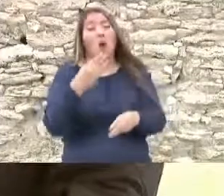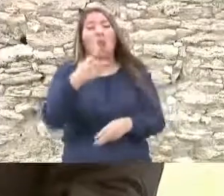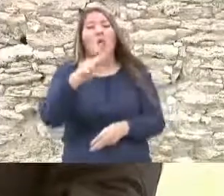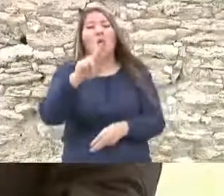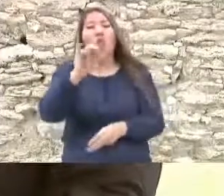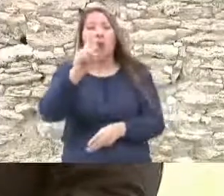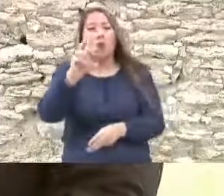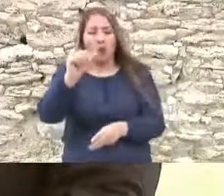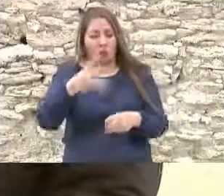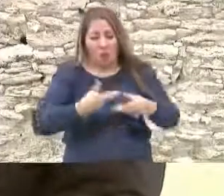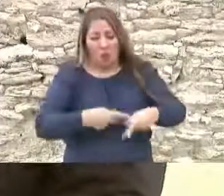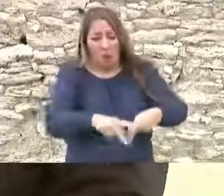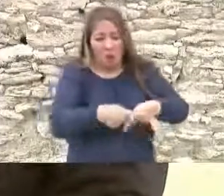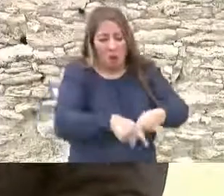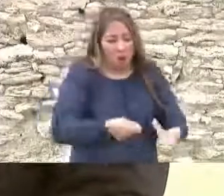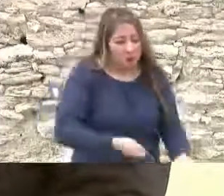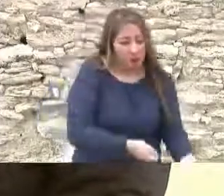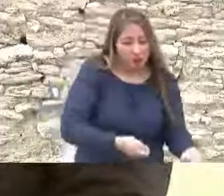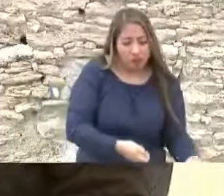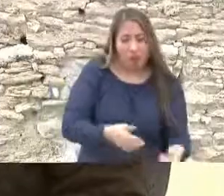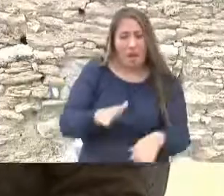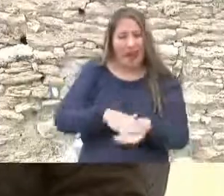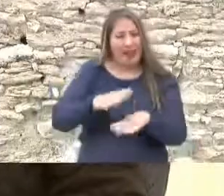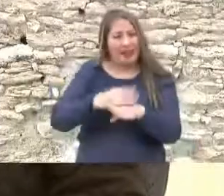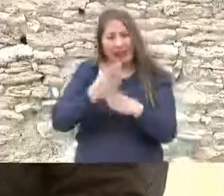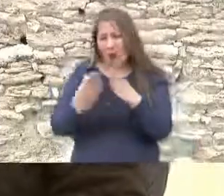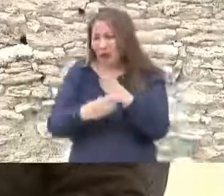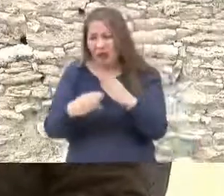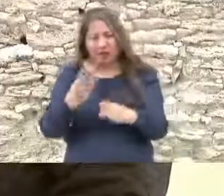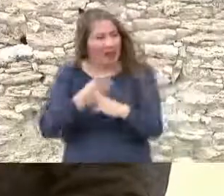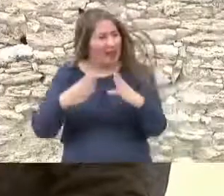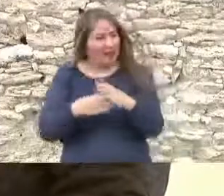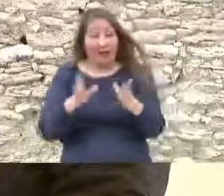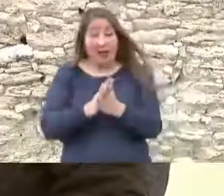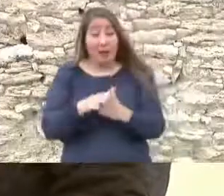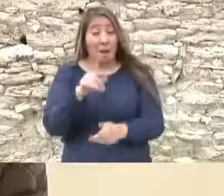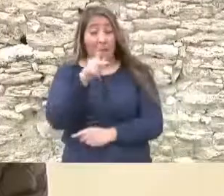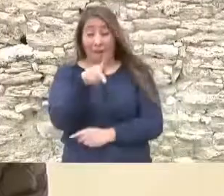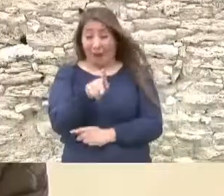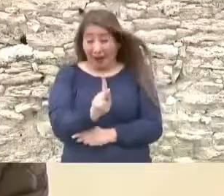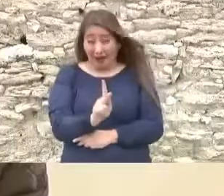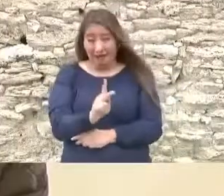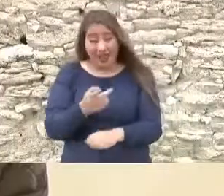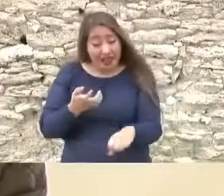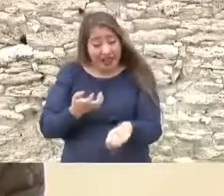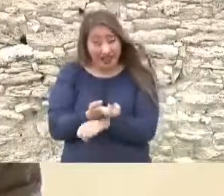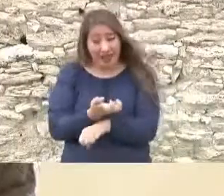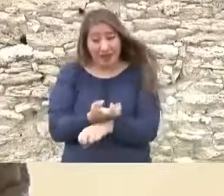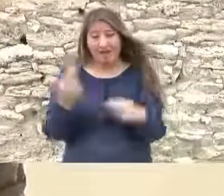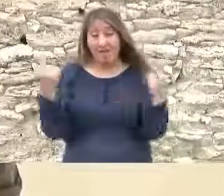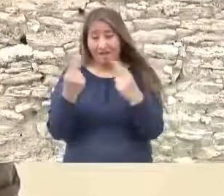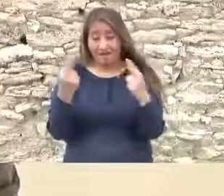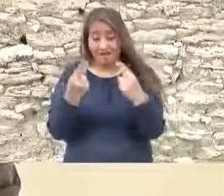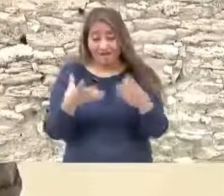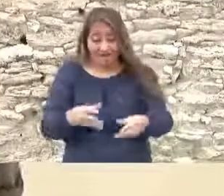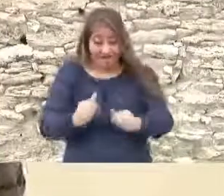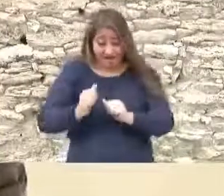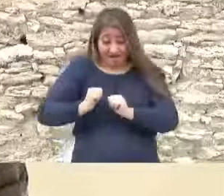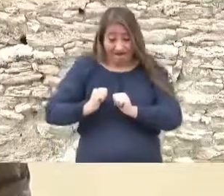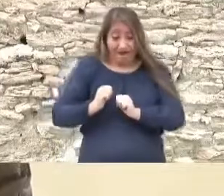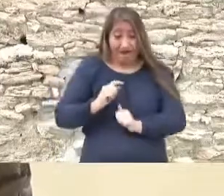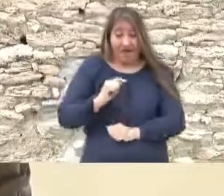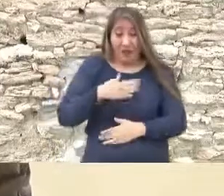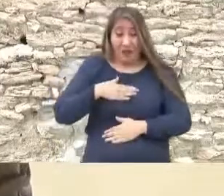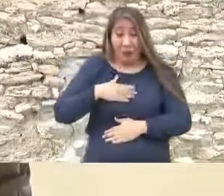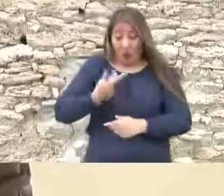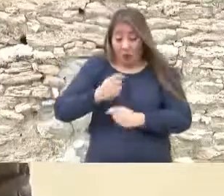el Estado tiene que jugar un papel en la planeación para ordenar el